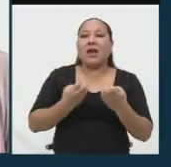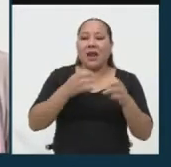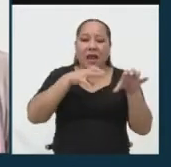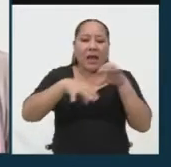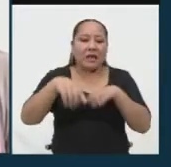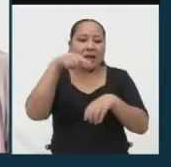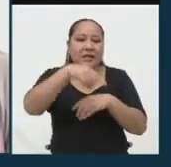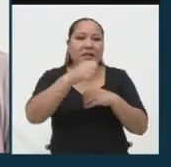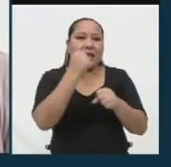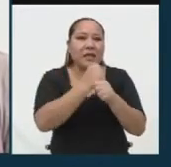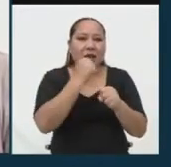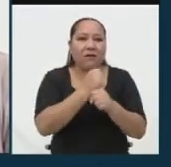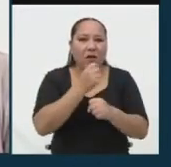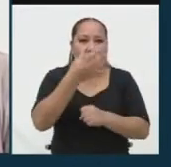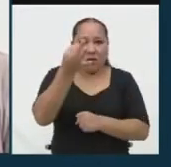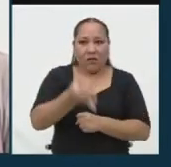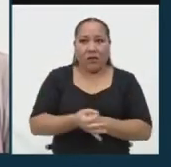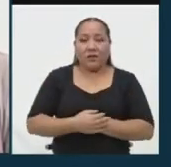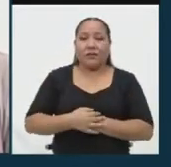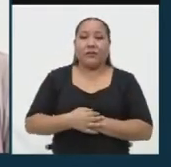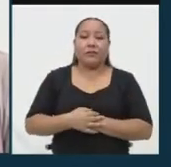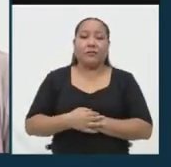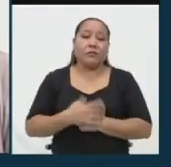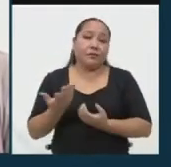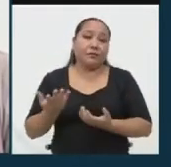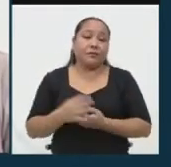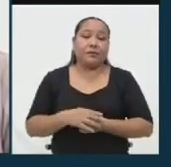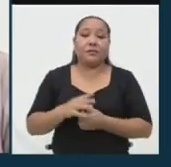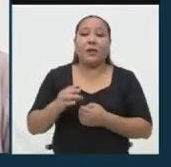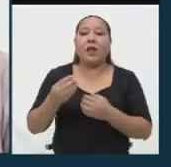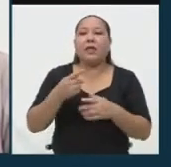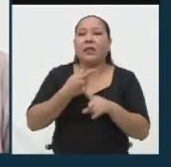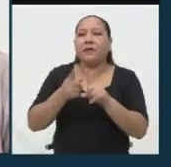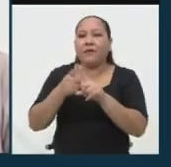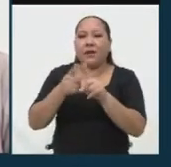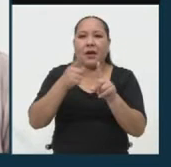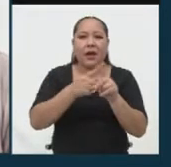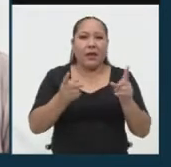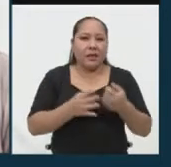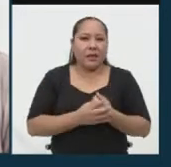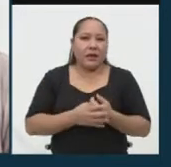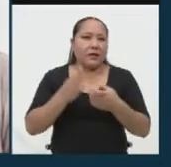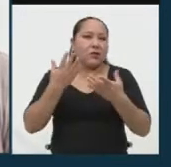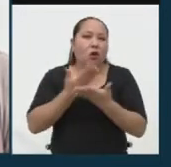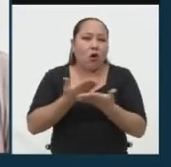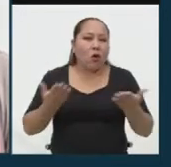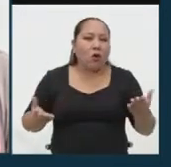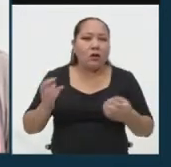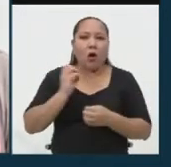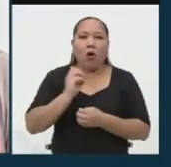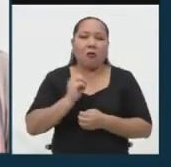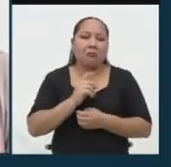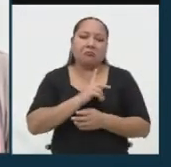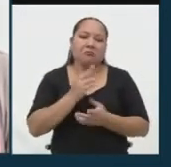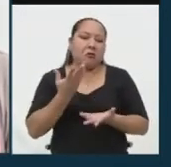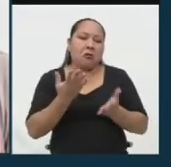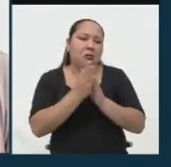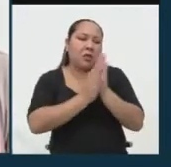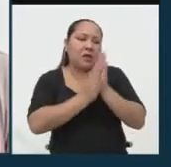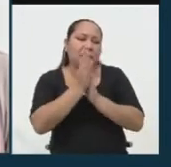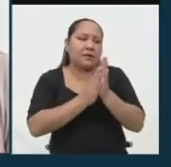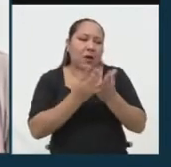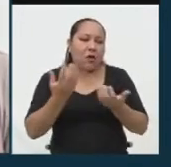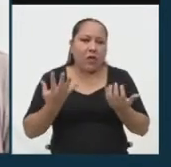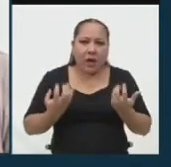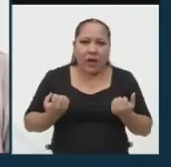este trabajo realmente. Dado que a veces por compromisos ajenos o por la falta de voluntad o la deficiencia que tienen